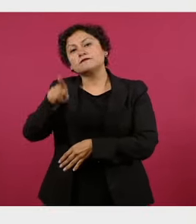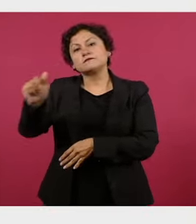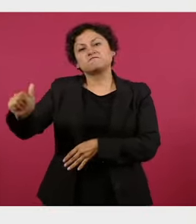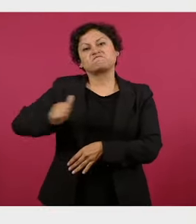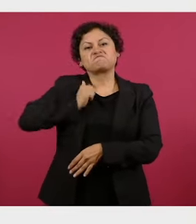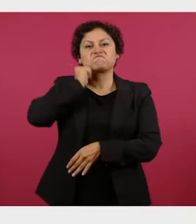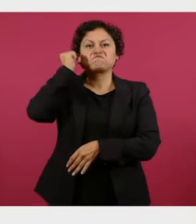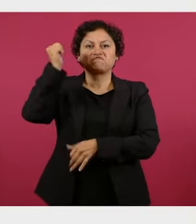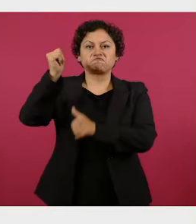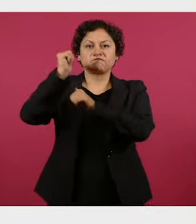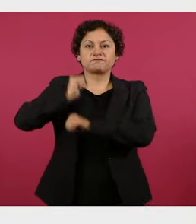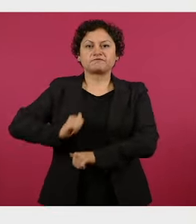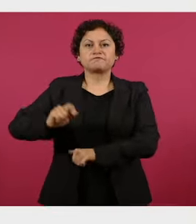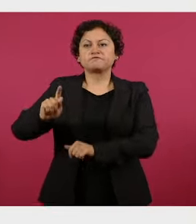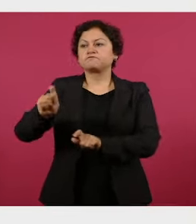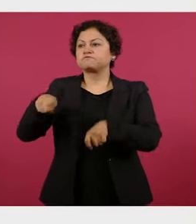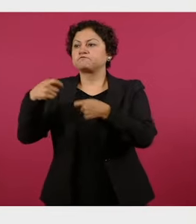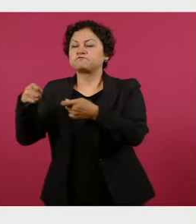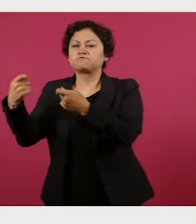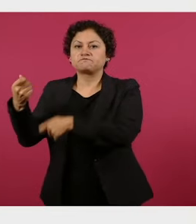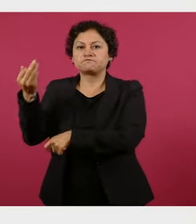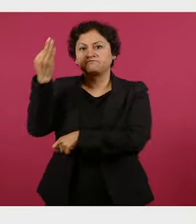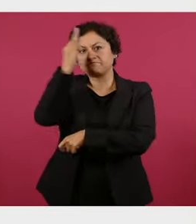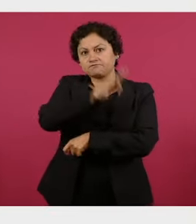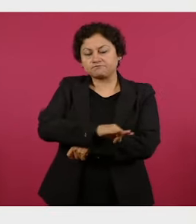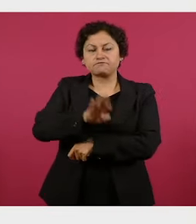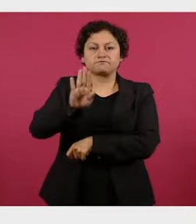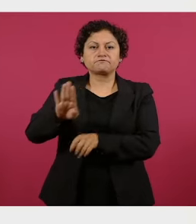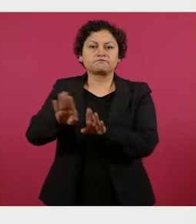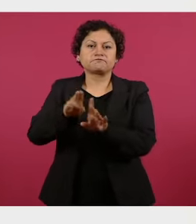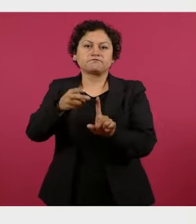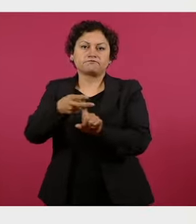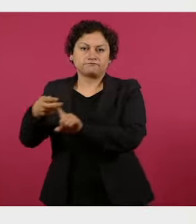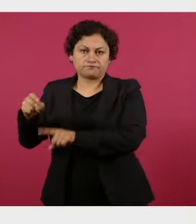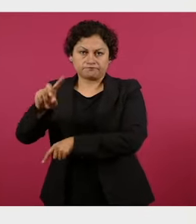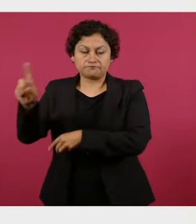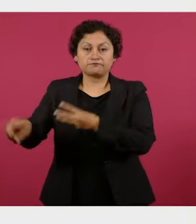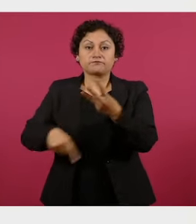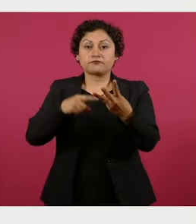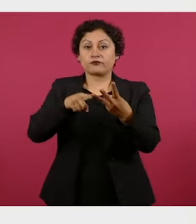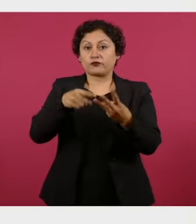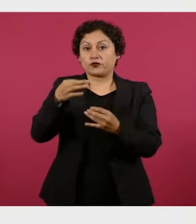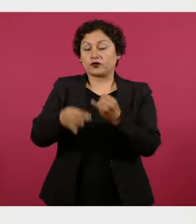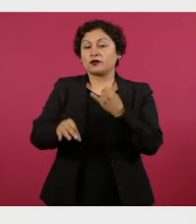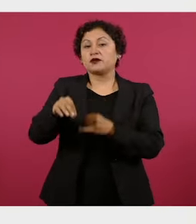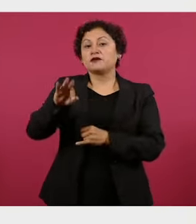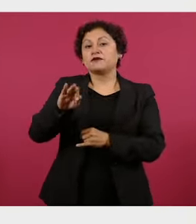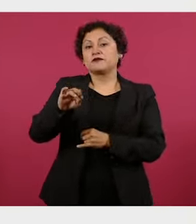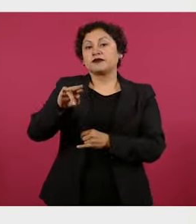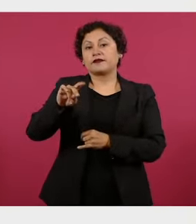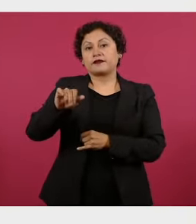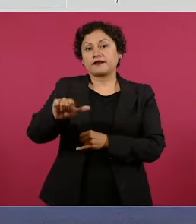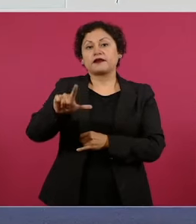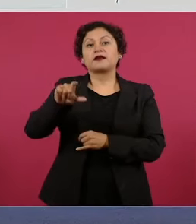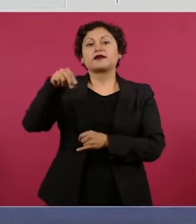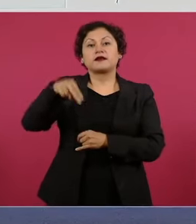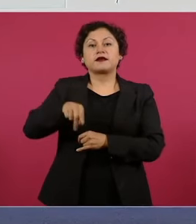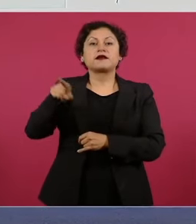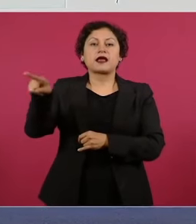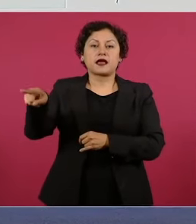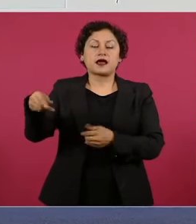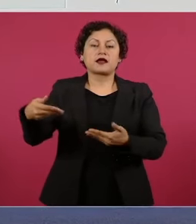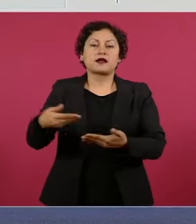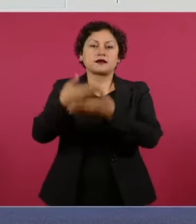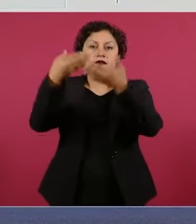nombramientos ilegales y peculado por sustracción. Y Fidel N., él es un ciudadano colombiano, requerido